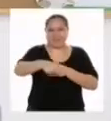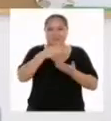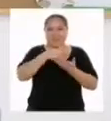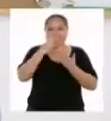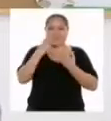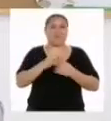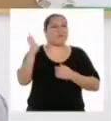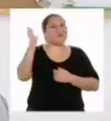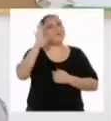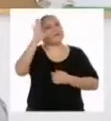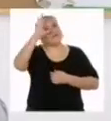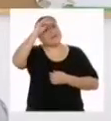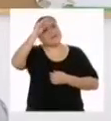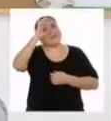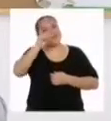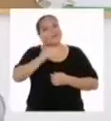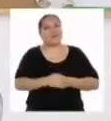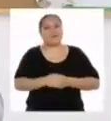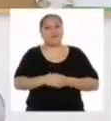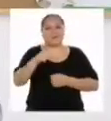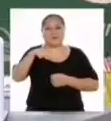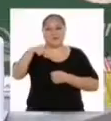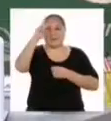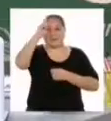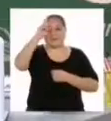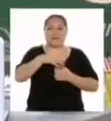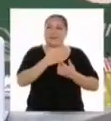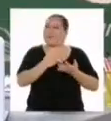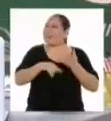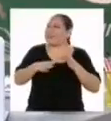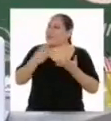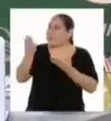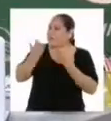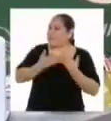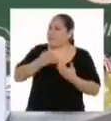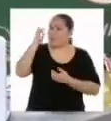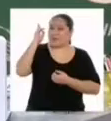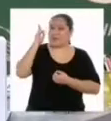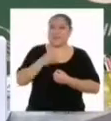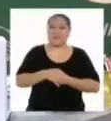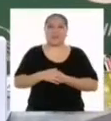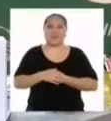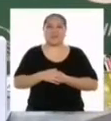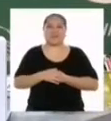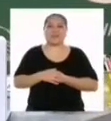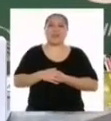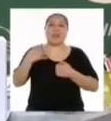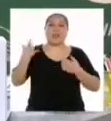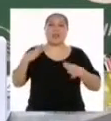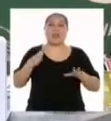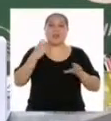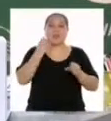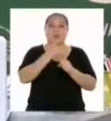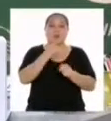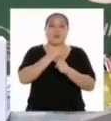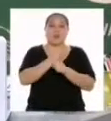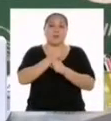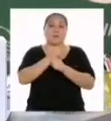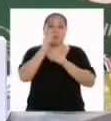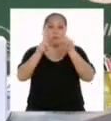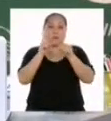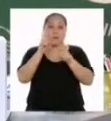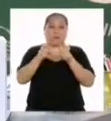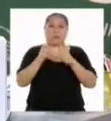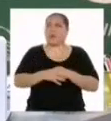Hola Yanira, chicas y chicos de todo el Perú. ¿Qué vamos a hacer hoy? Bienvenido, profesor. Hemos estado trabajando en encuestas.